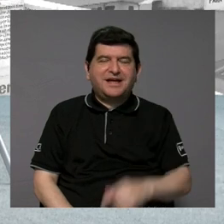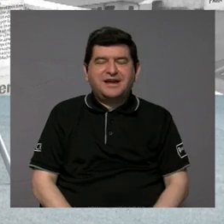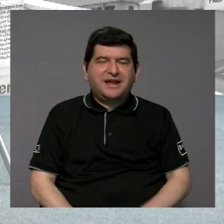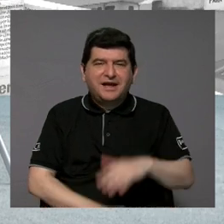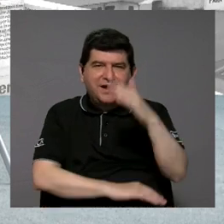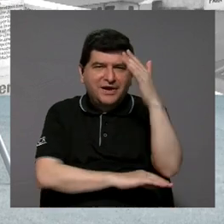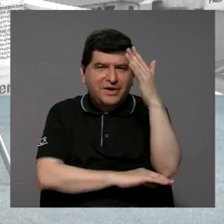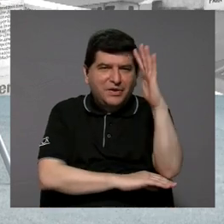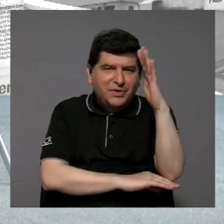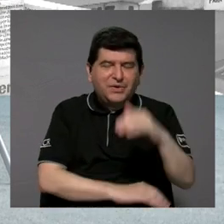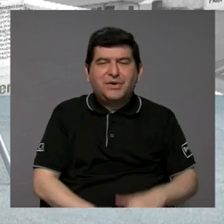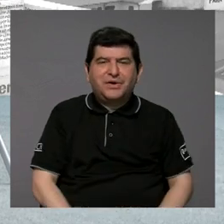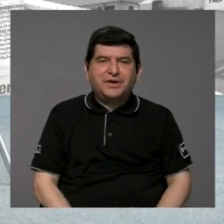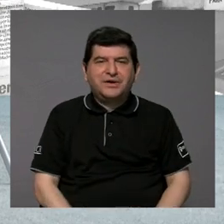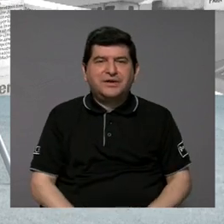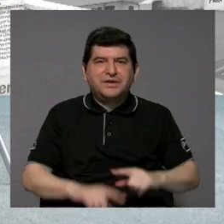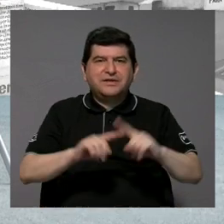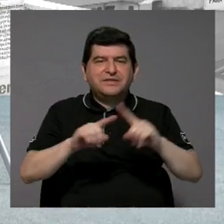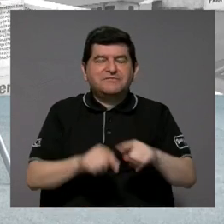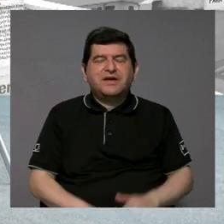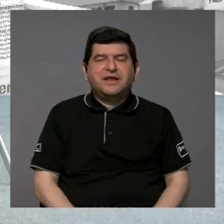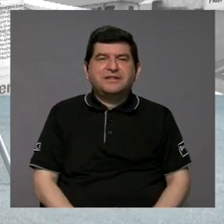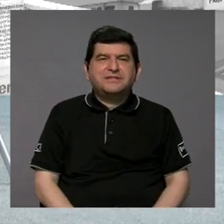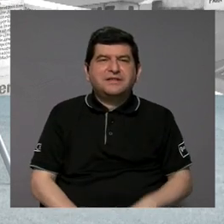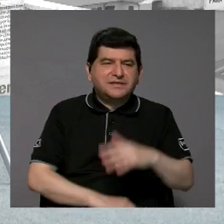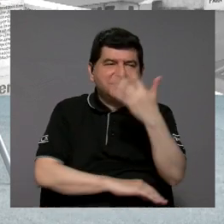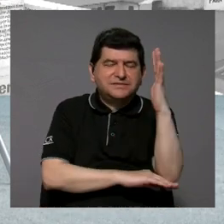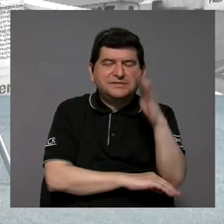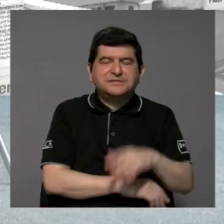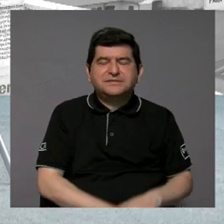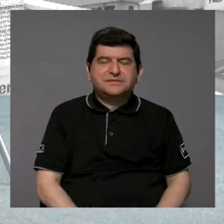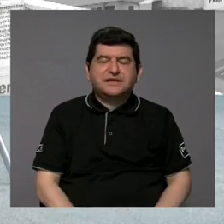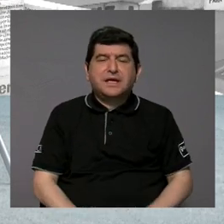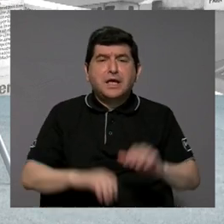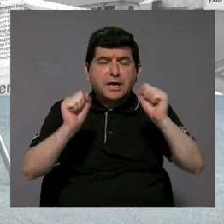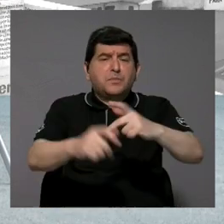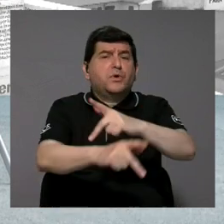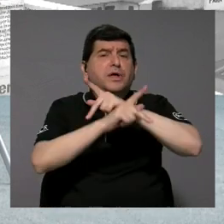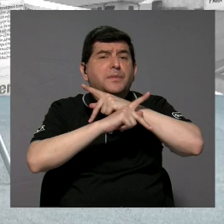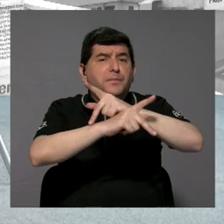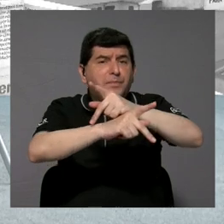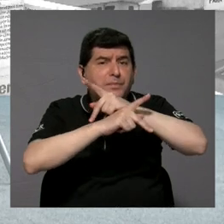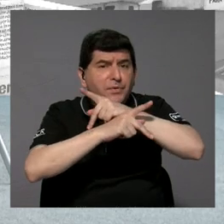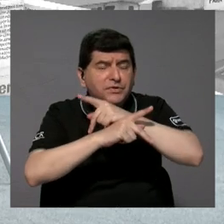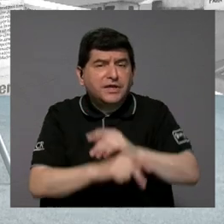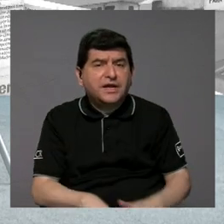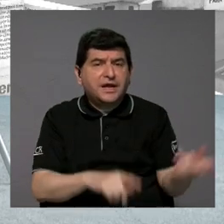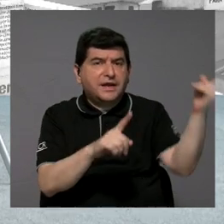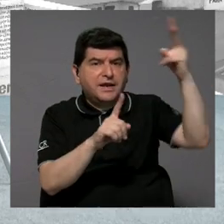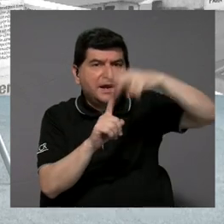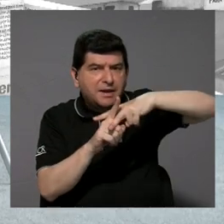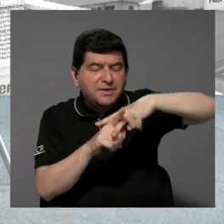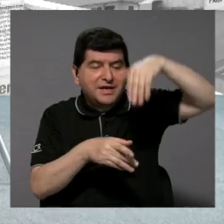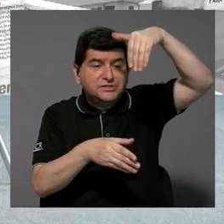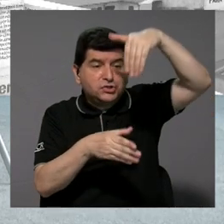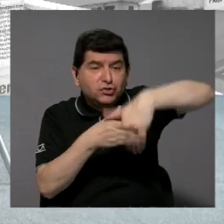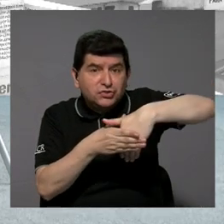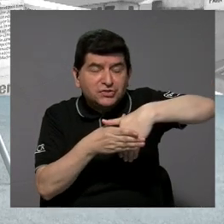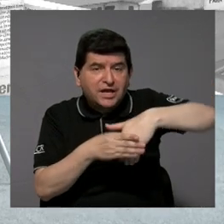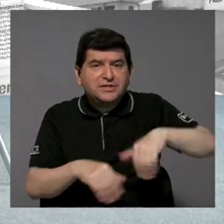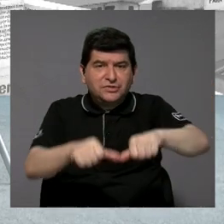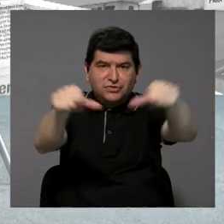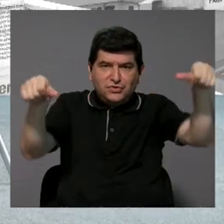pastos, vetiver, ¿verdad? Para que protejan un poco sobre las aplicaciones que se hacen dentro del cultivo,